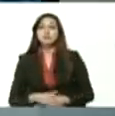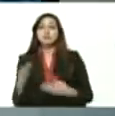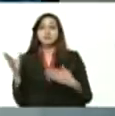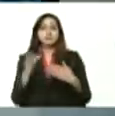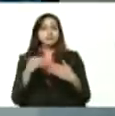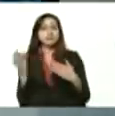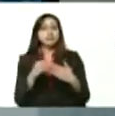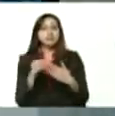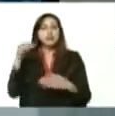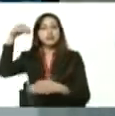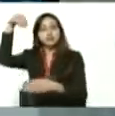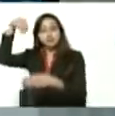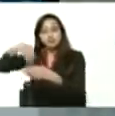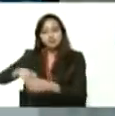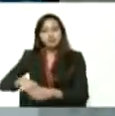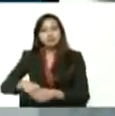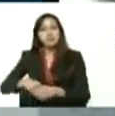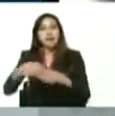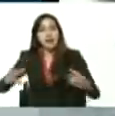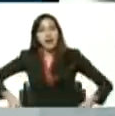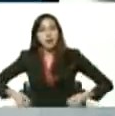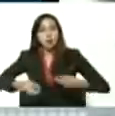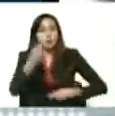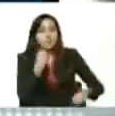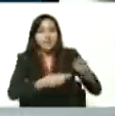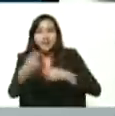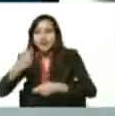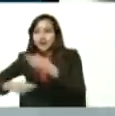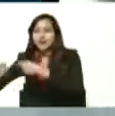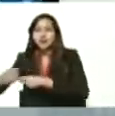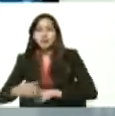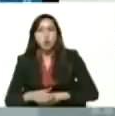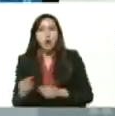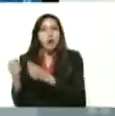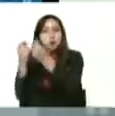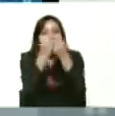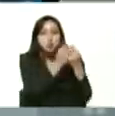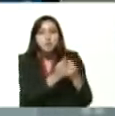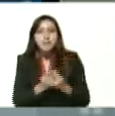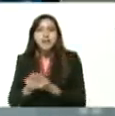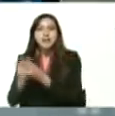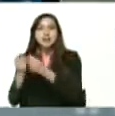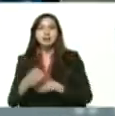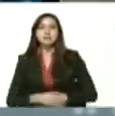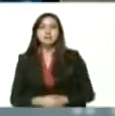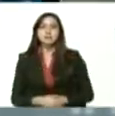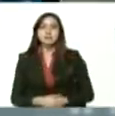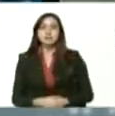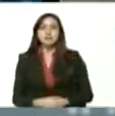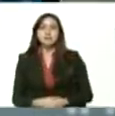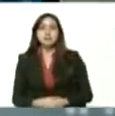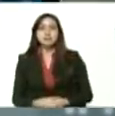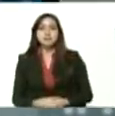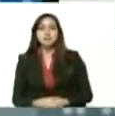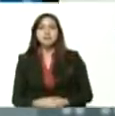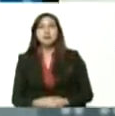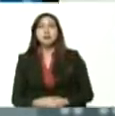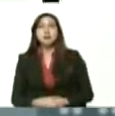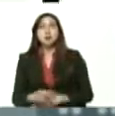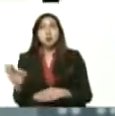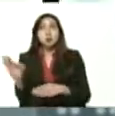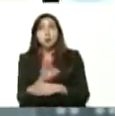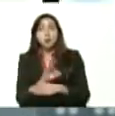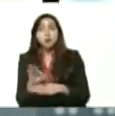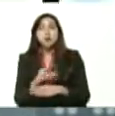al comercio, del ingreso de dólares a la economía con el funcionamiento